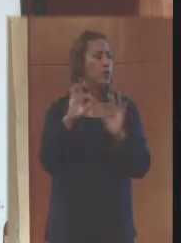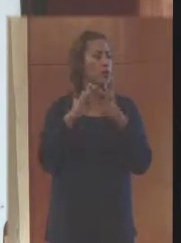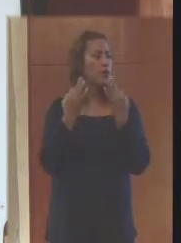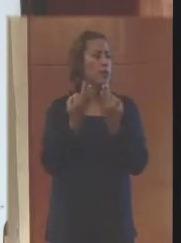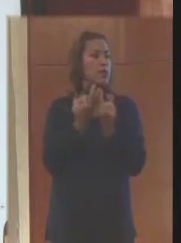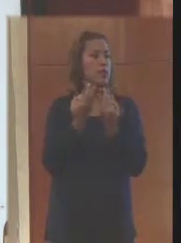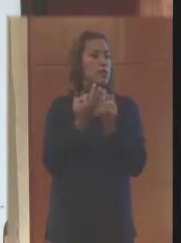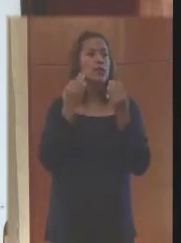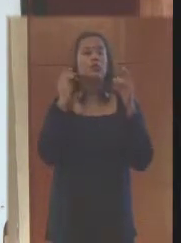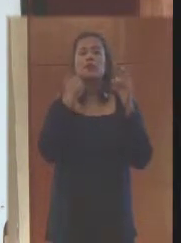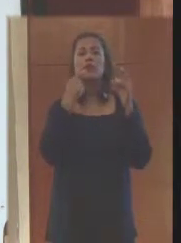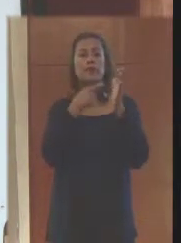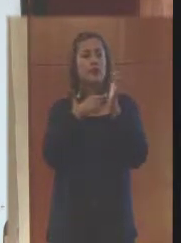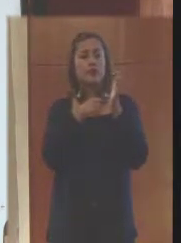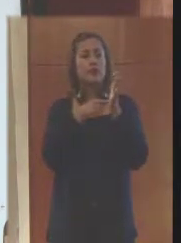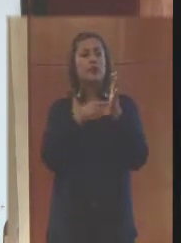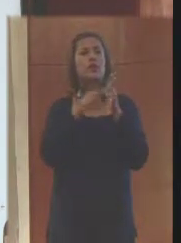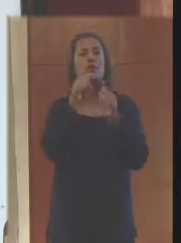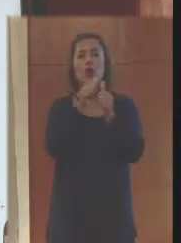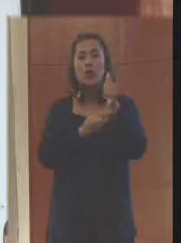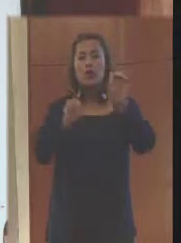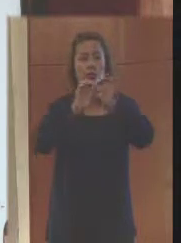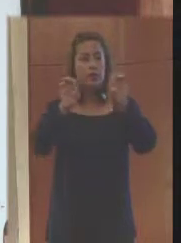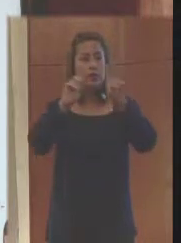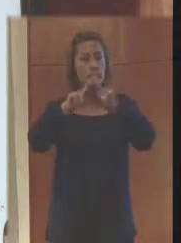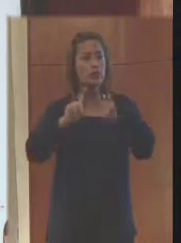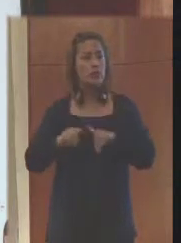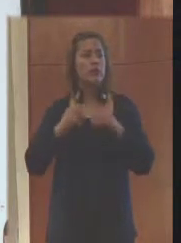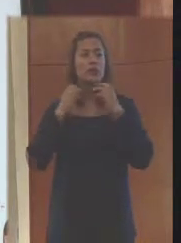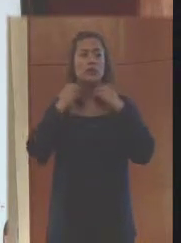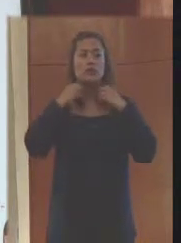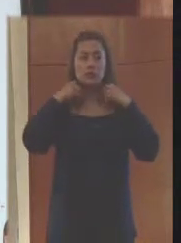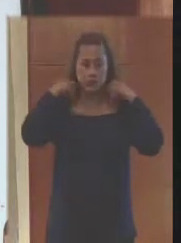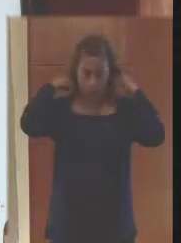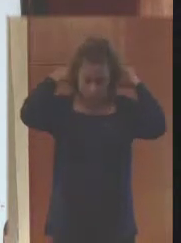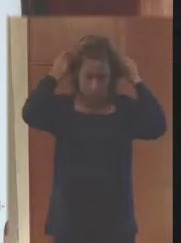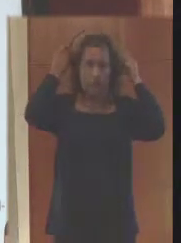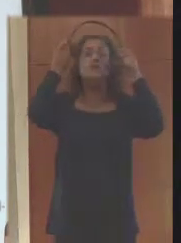families daily were moving into Cartagena because of violence.